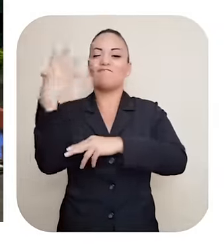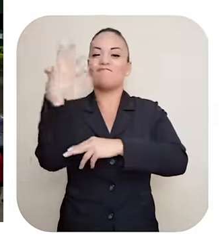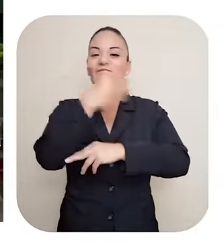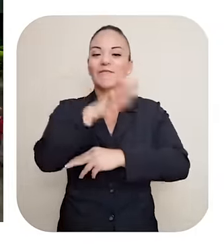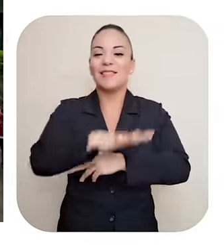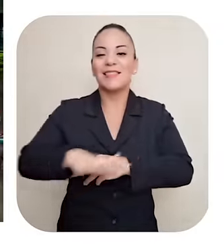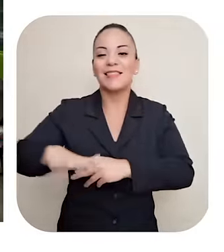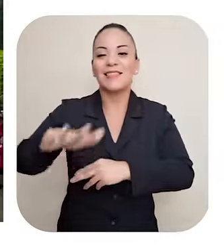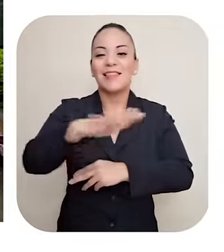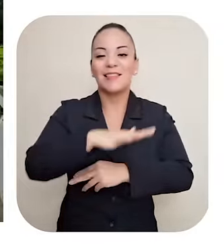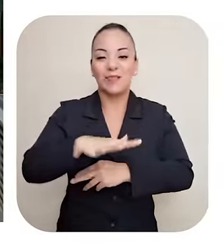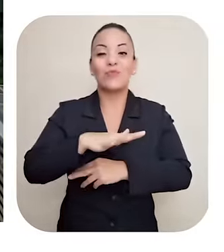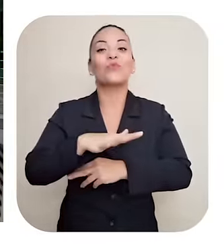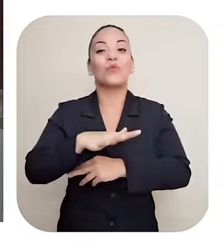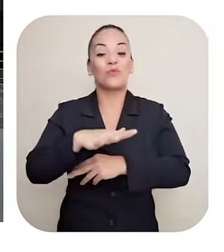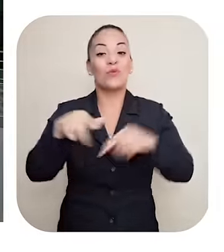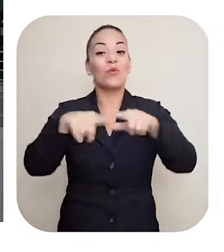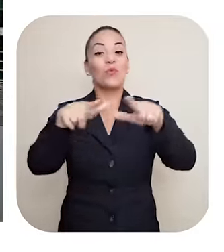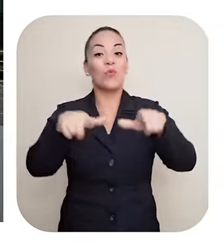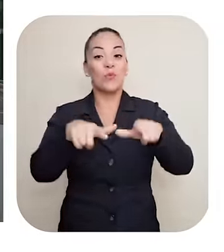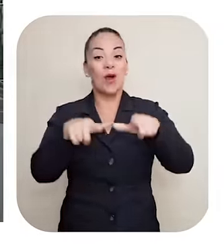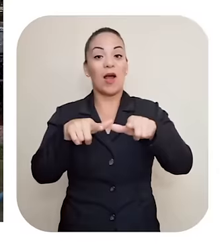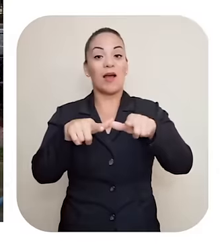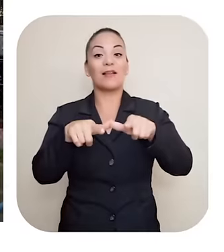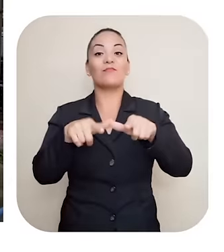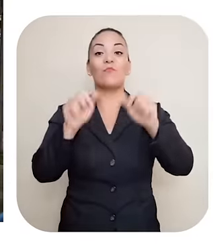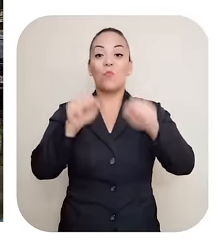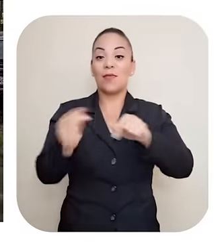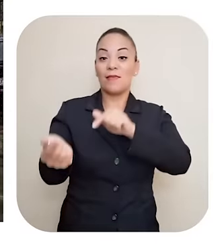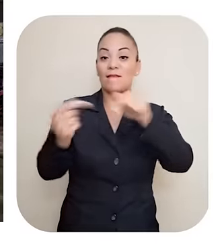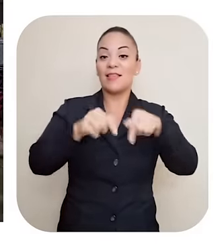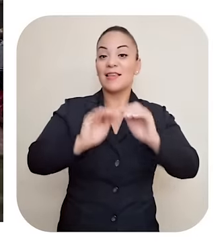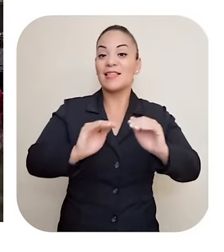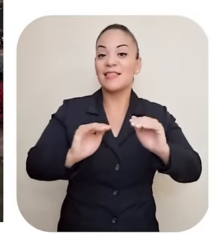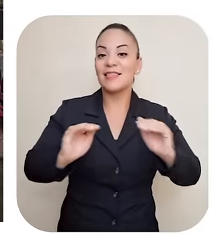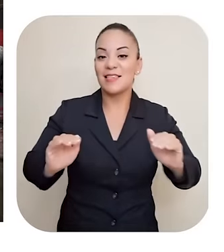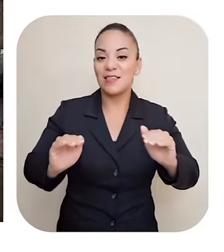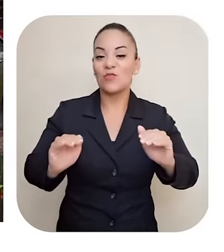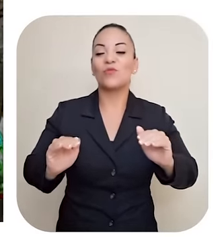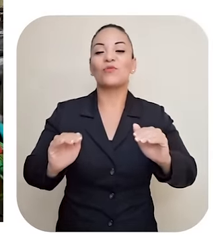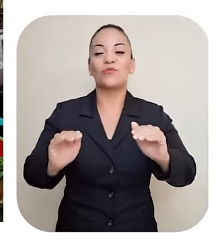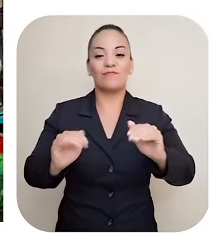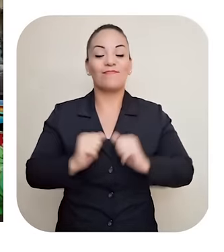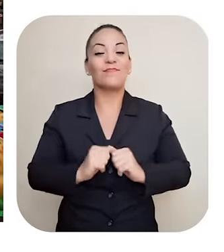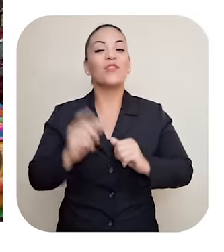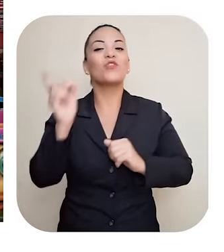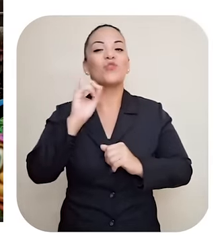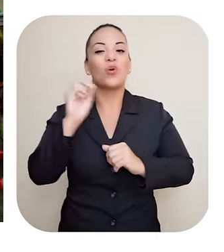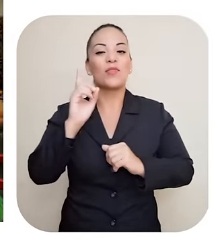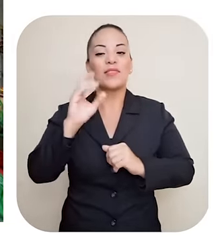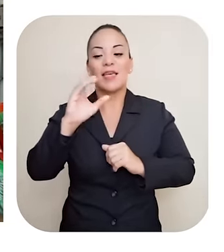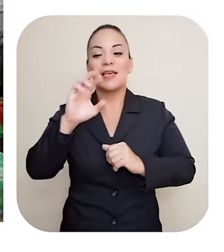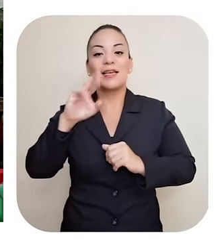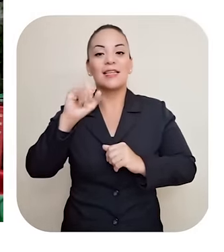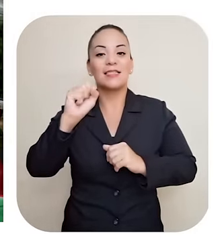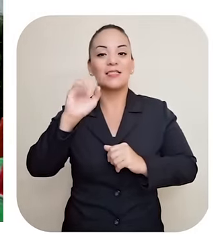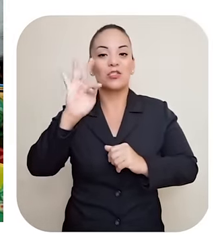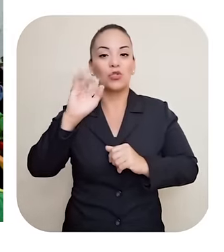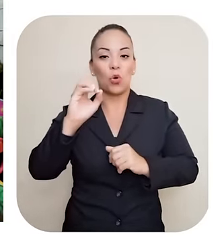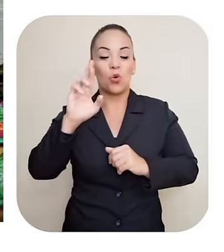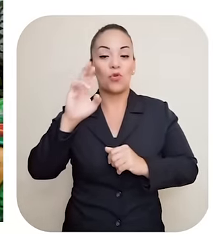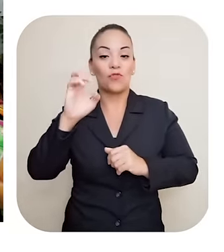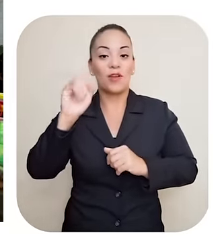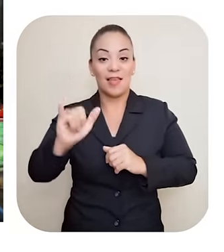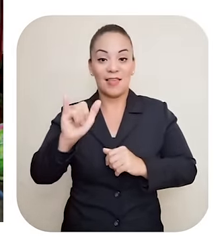en el centro de Cristo Rey Es un oasis en un lugar donde hace falta mucha lluvia de